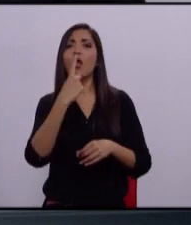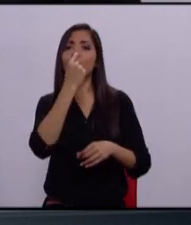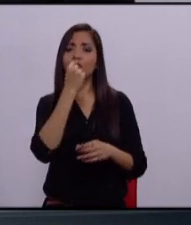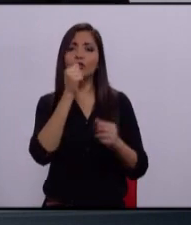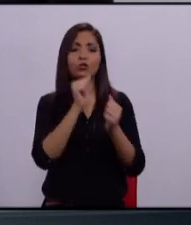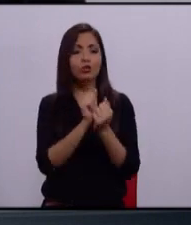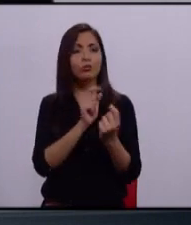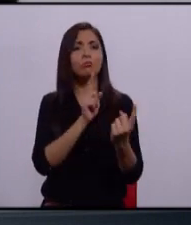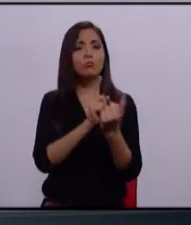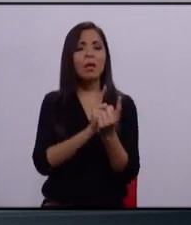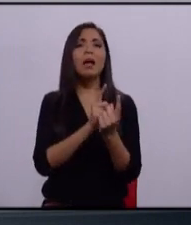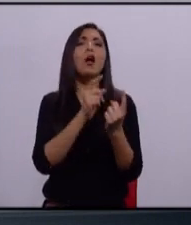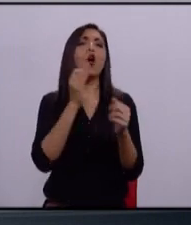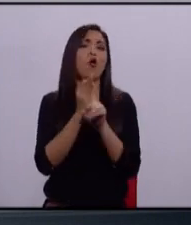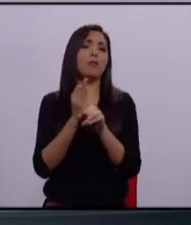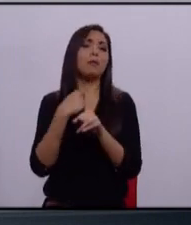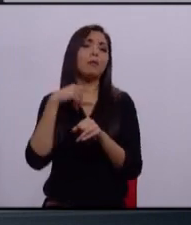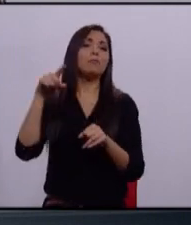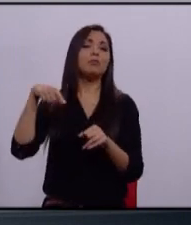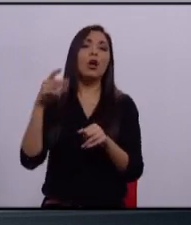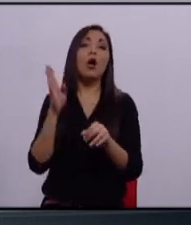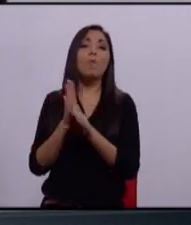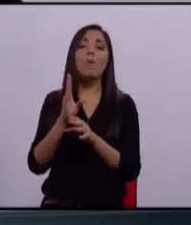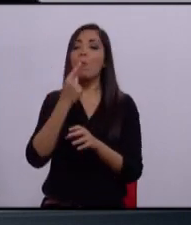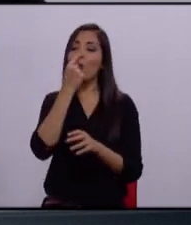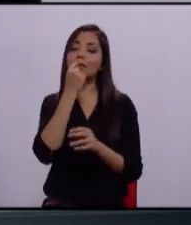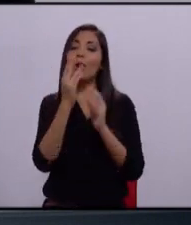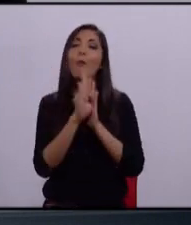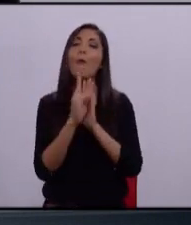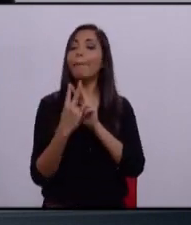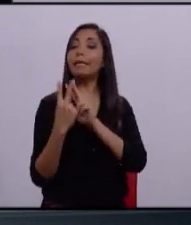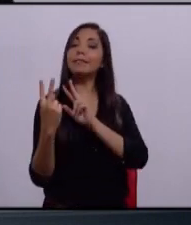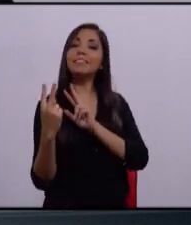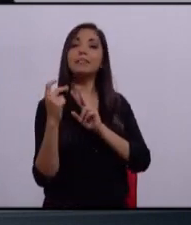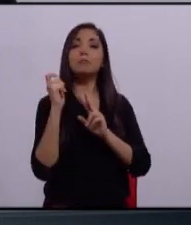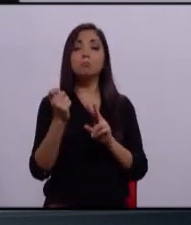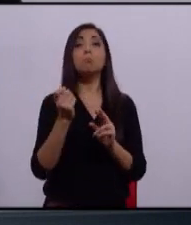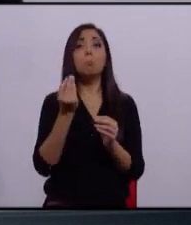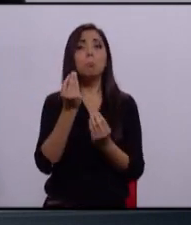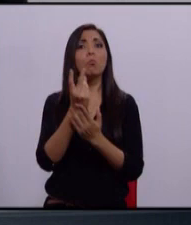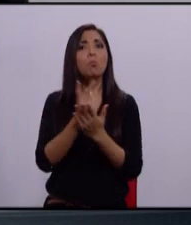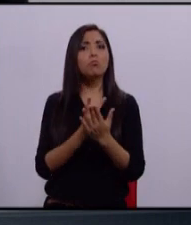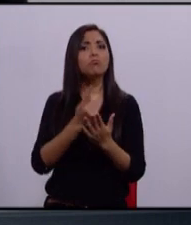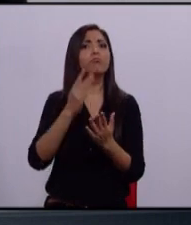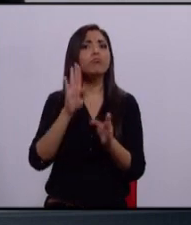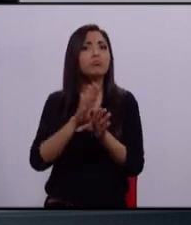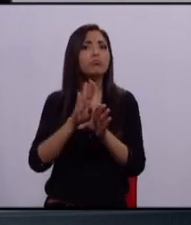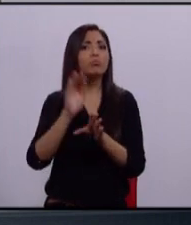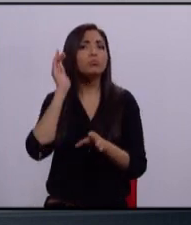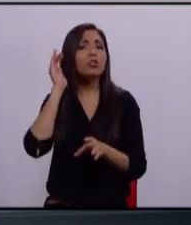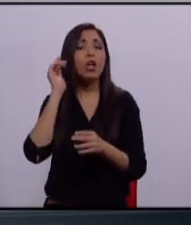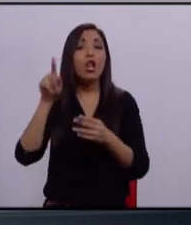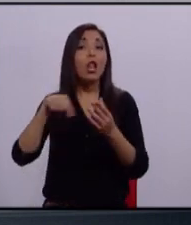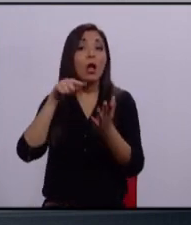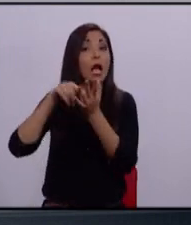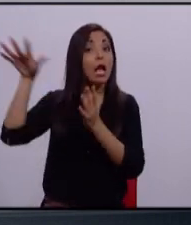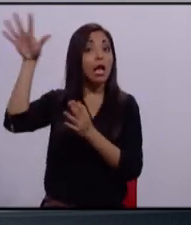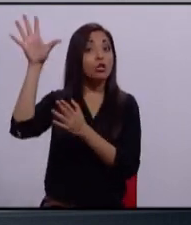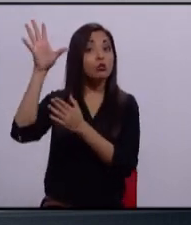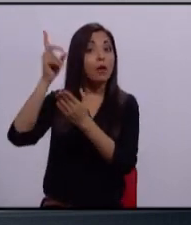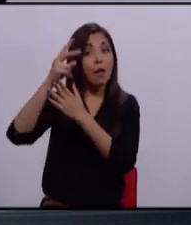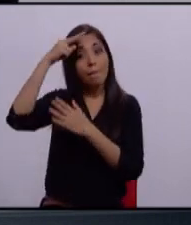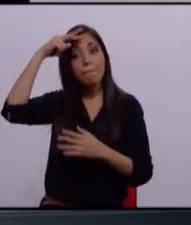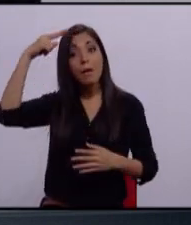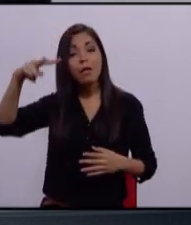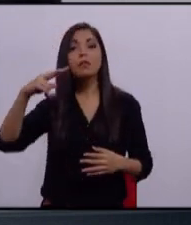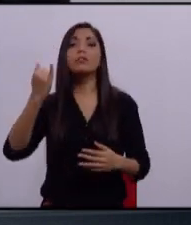Nosotros le llamamos policía vecino. Es un proyecto muy exitoso que ha sido utilizado en la Ciudad de México y que ha generado